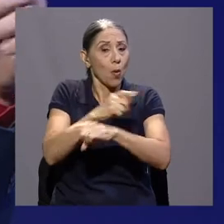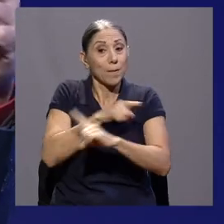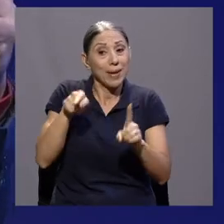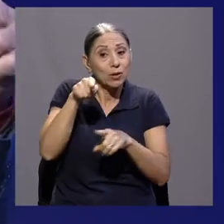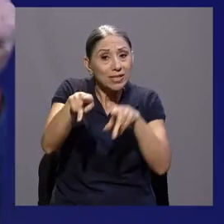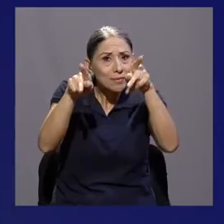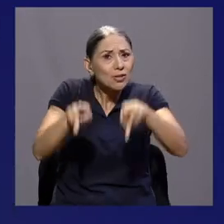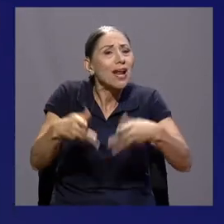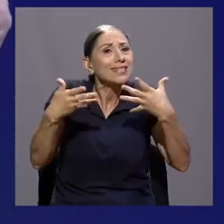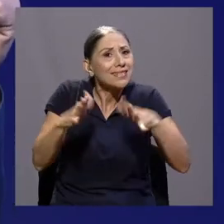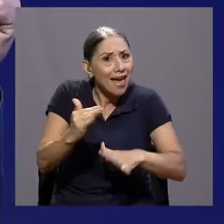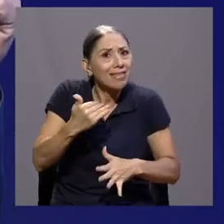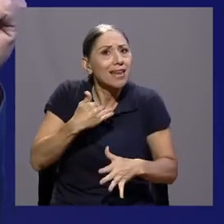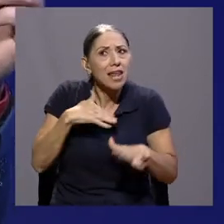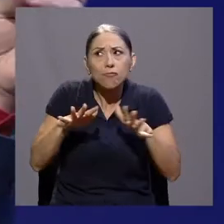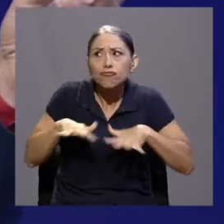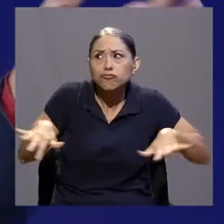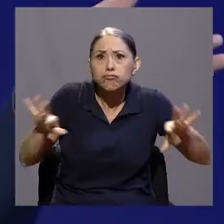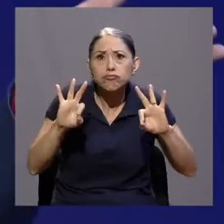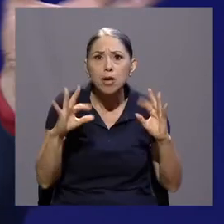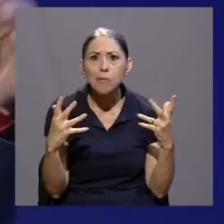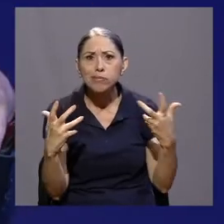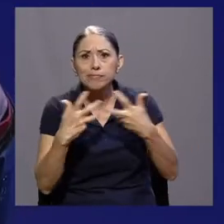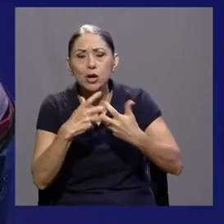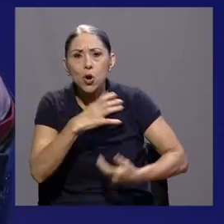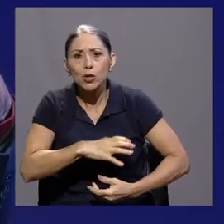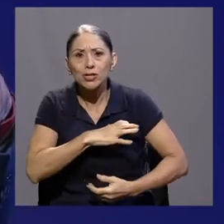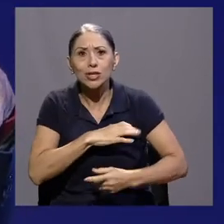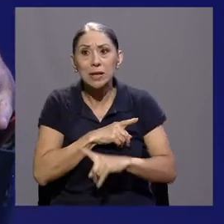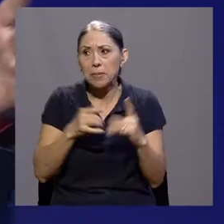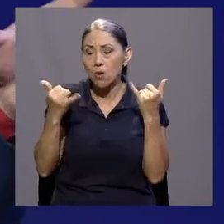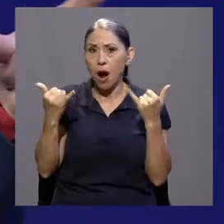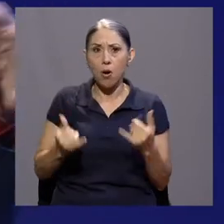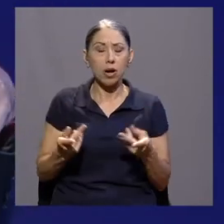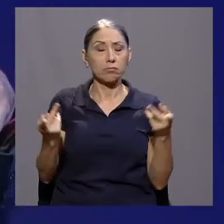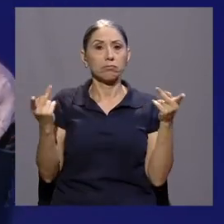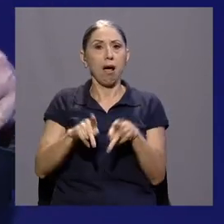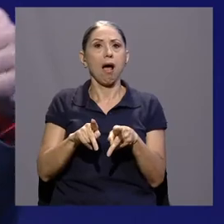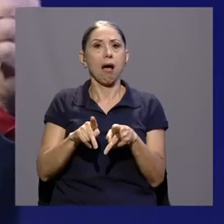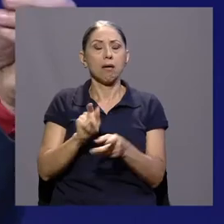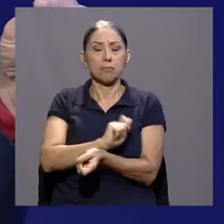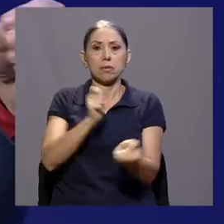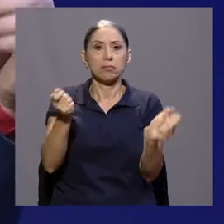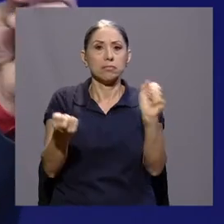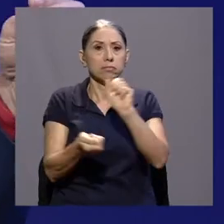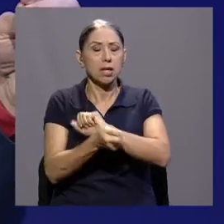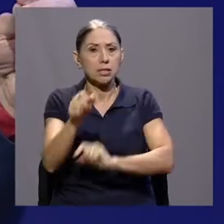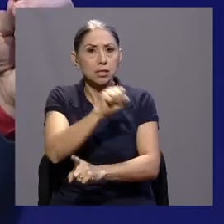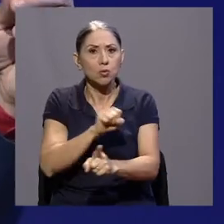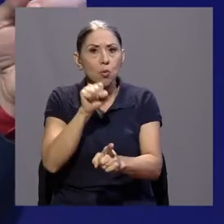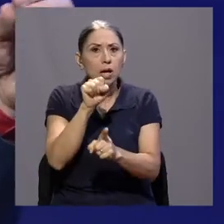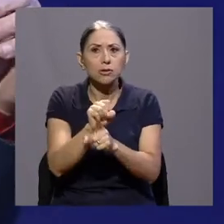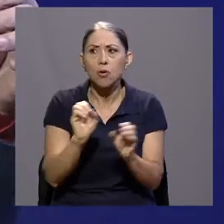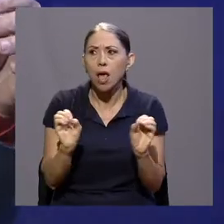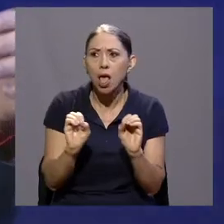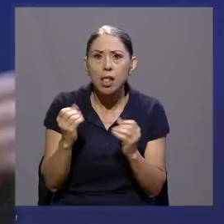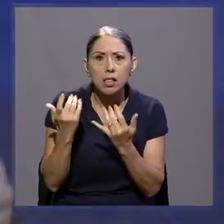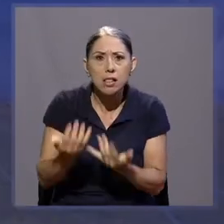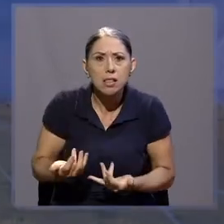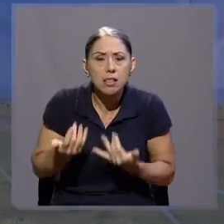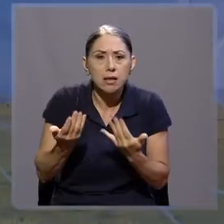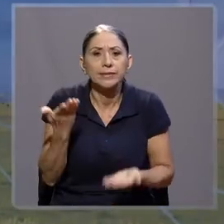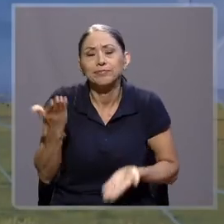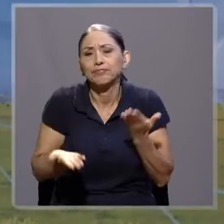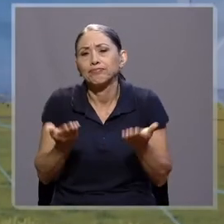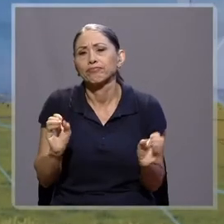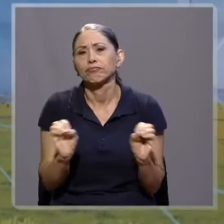tenían las condiciones para hacerlo. Exacto. Y aquí nos vemos enfrentados así como de la noche a la mañana a una situación inesperada, donde quizás